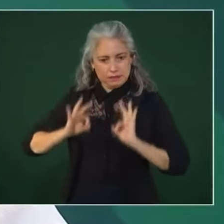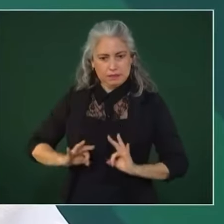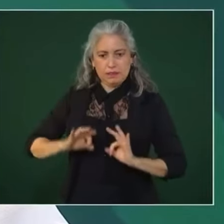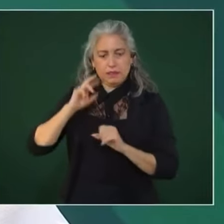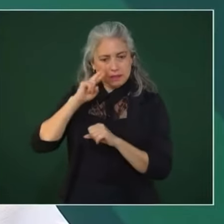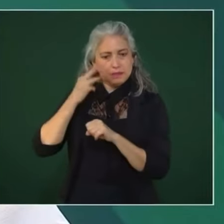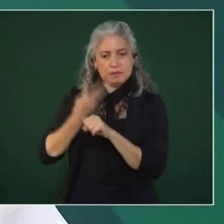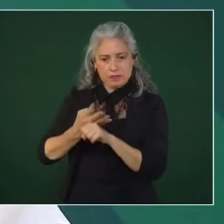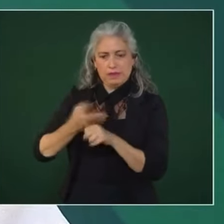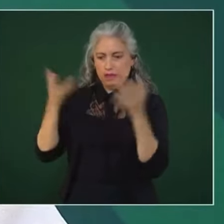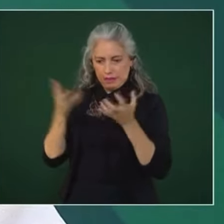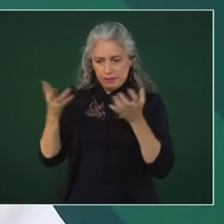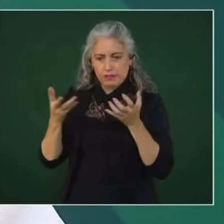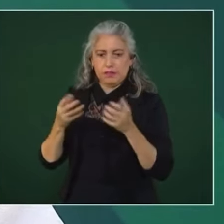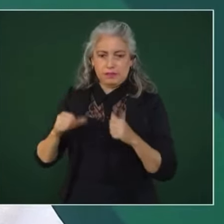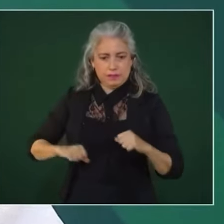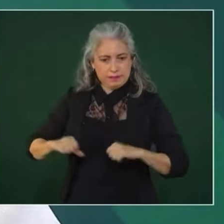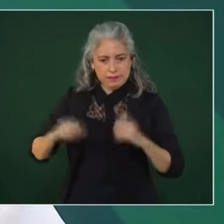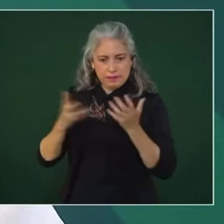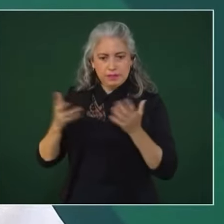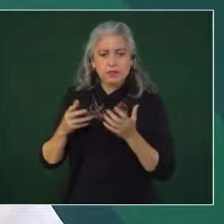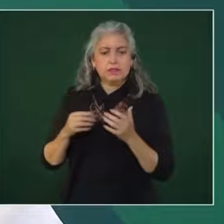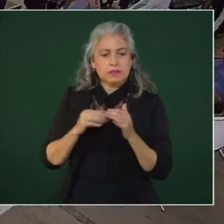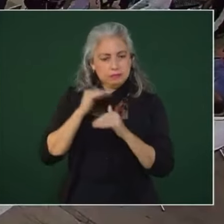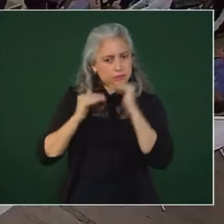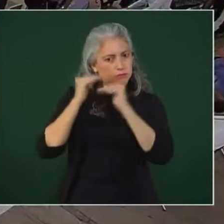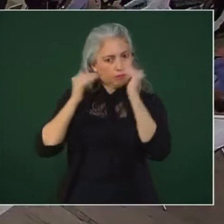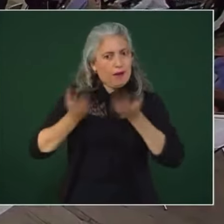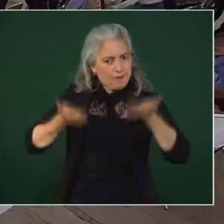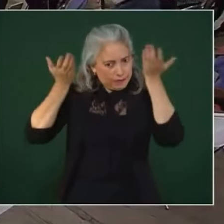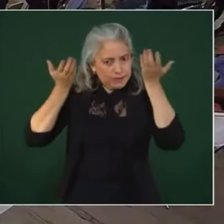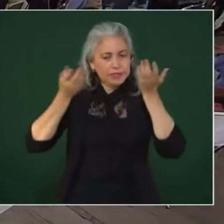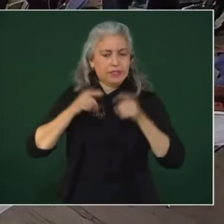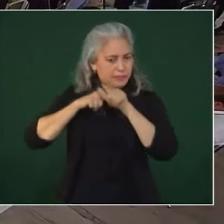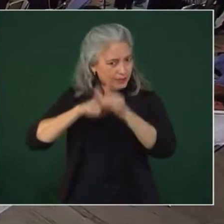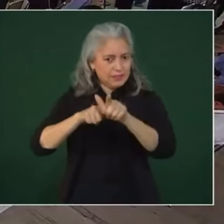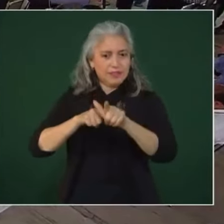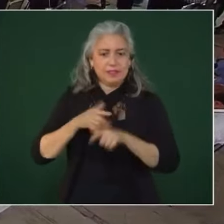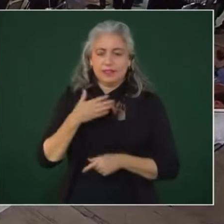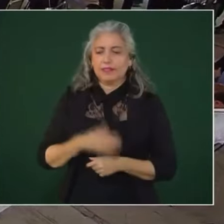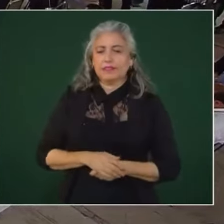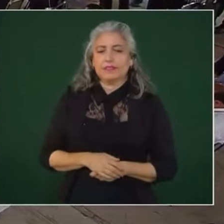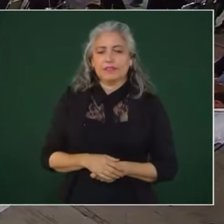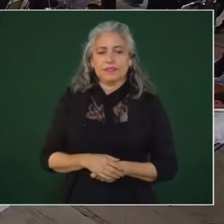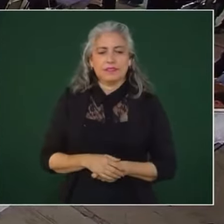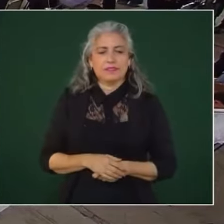avanzado bastante y vamos a seguir. Gracias. Bueno, te quedas, mujercita.